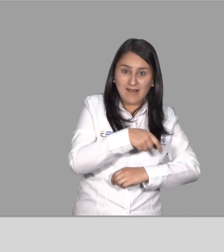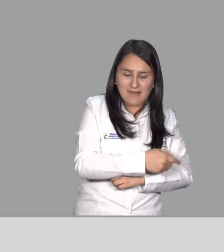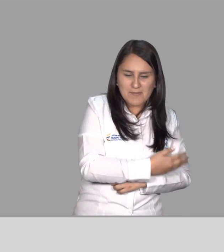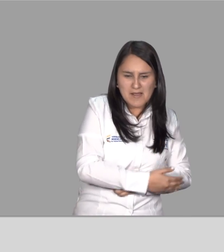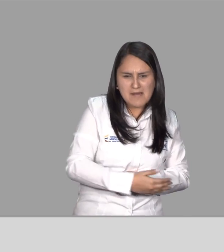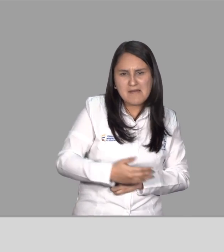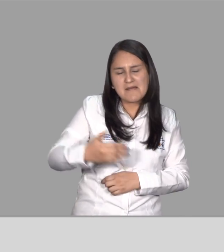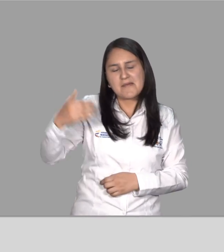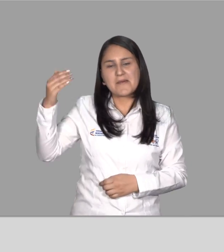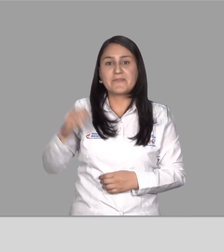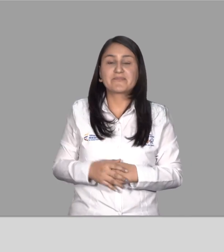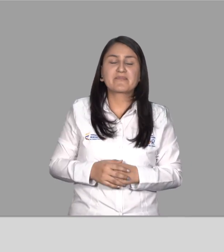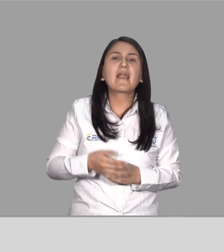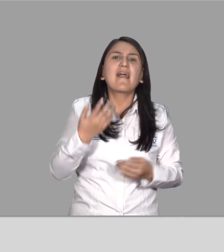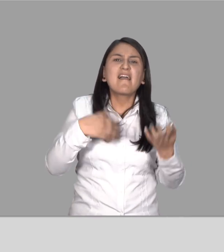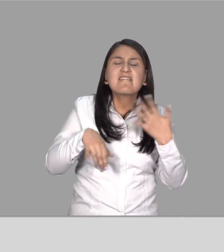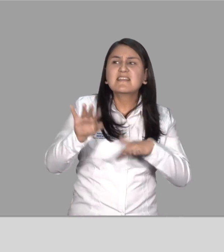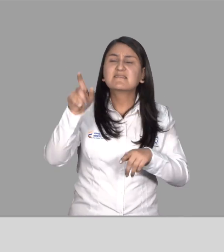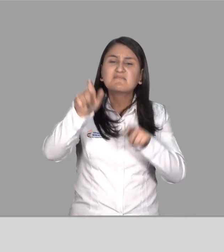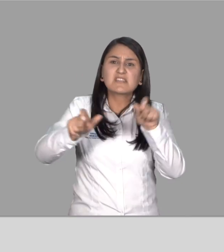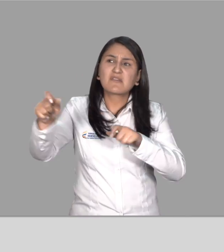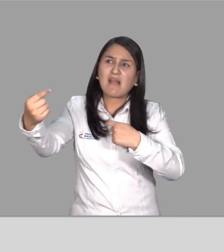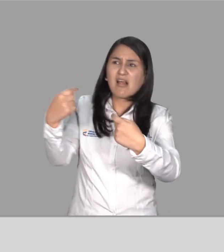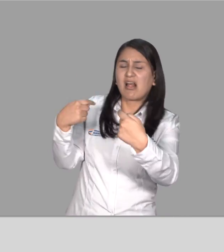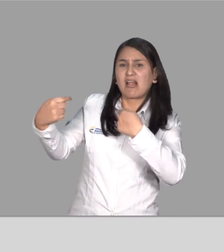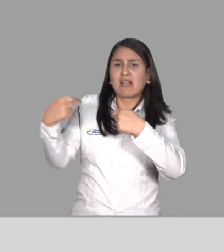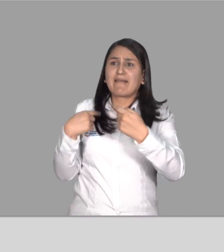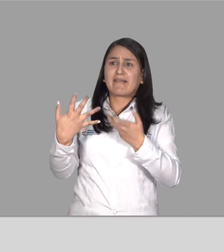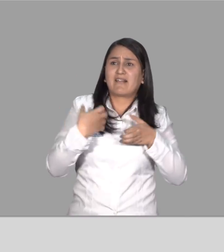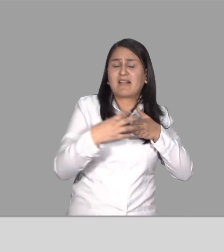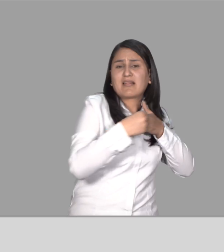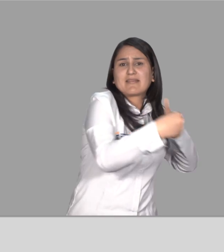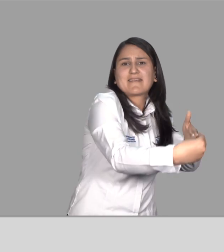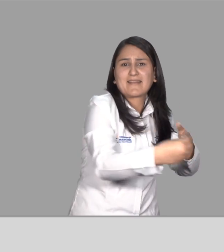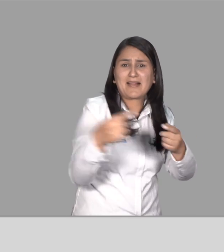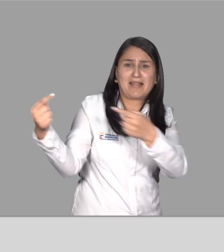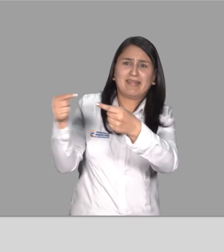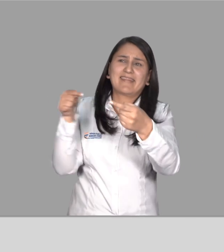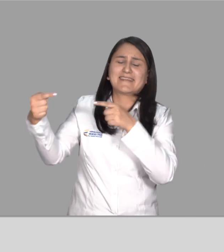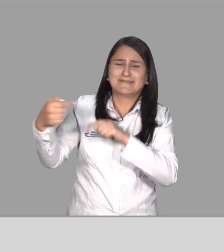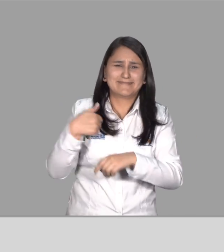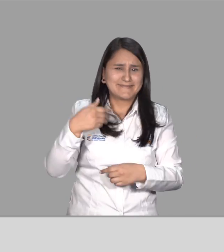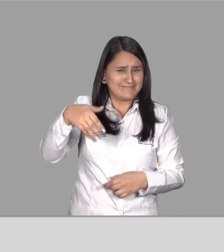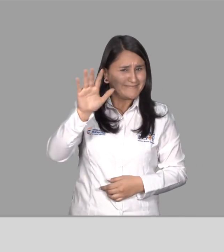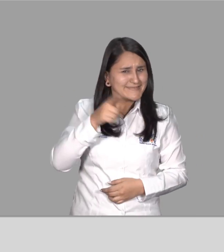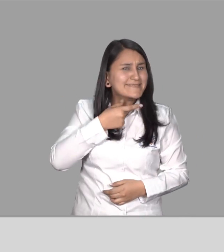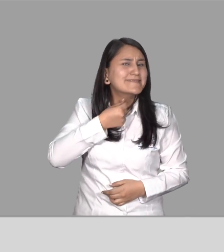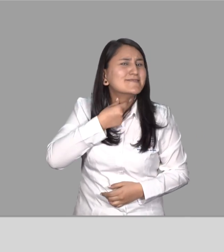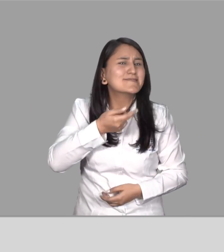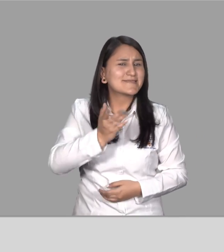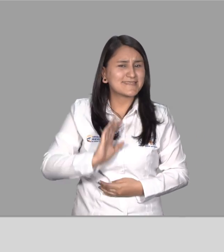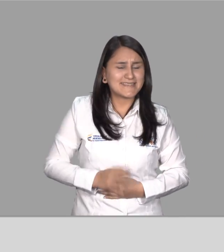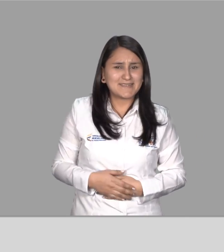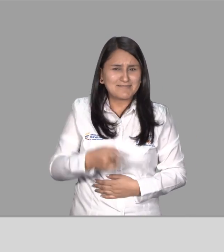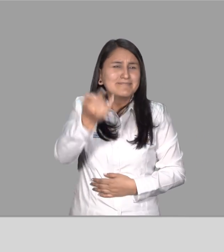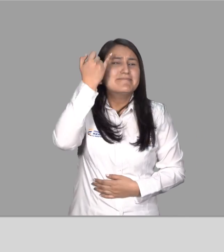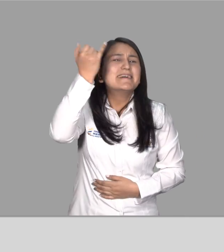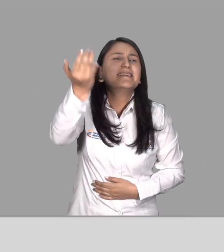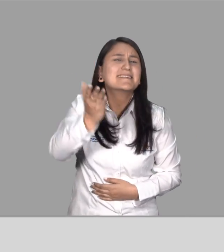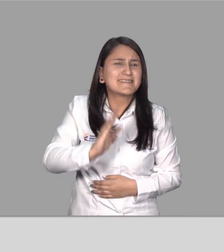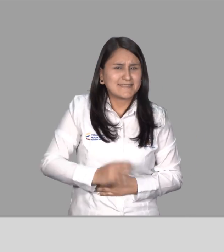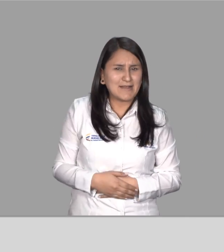Desde los 4 años y medio estoy aquí Desde preescolar A veces hasta me pelean por llevarme